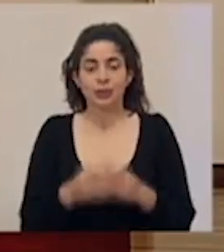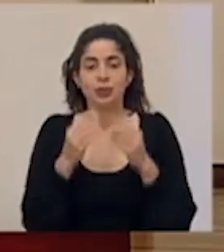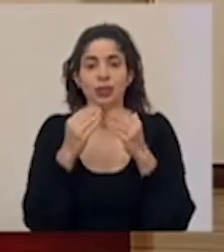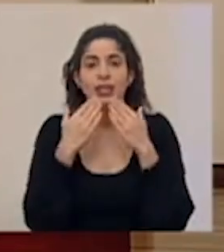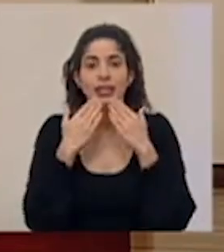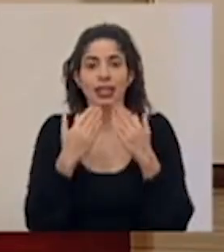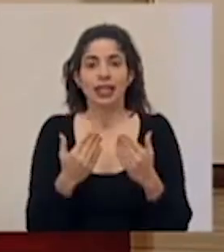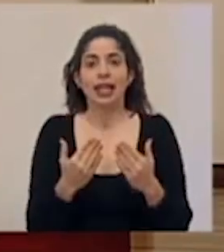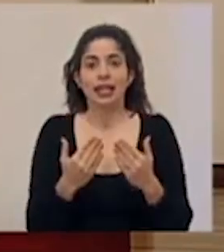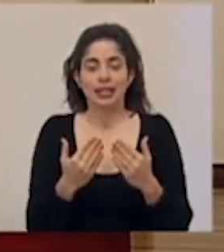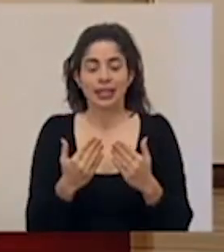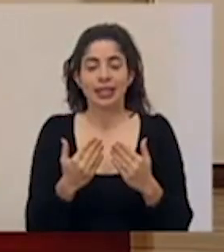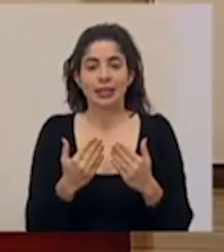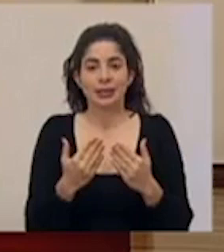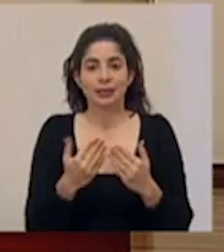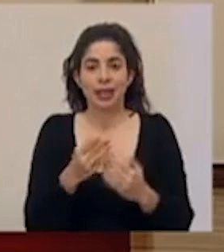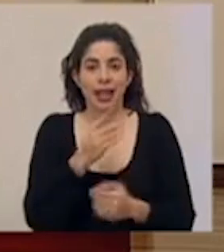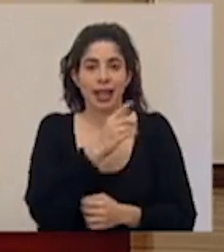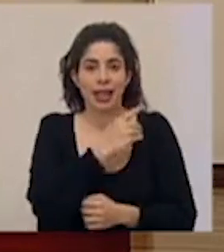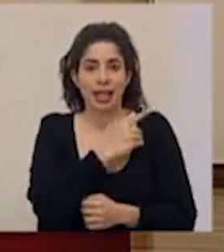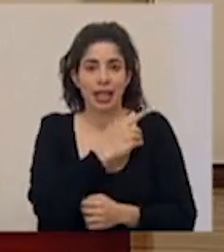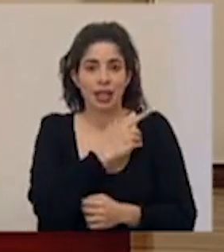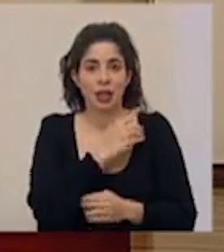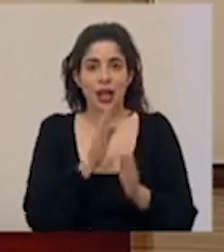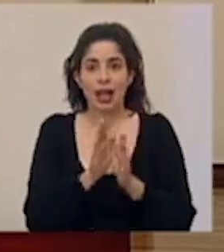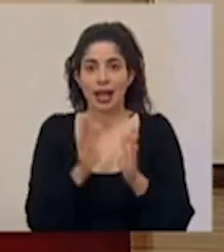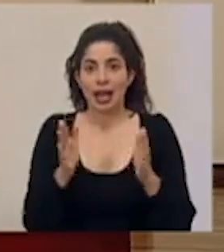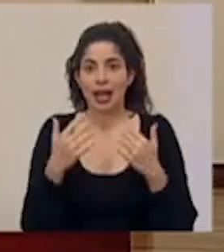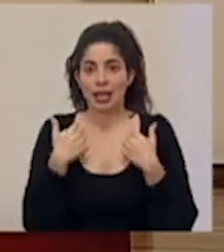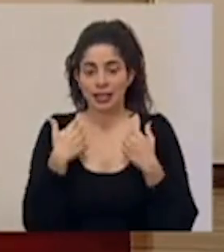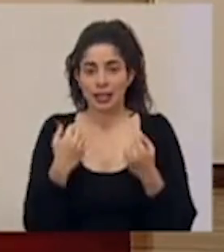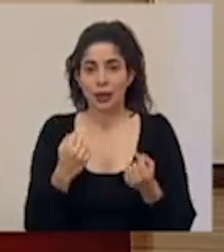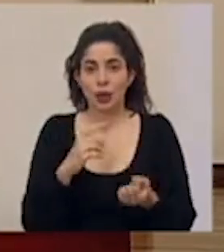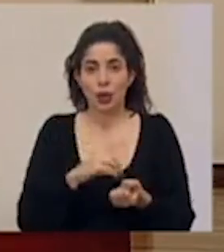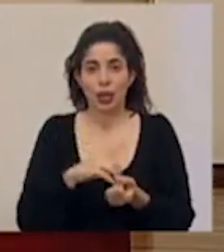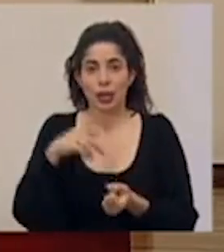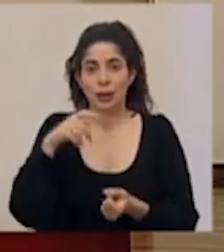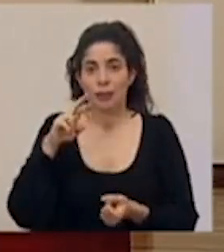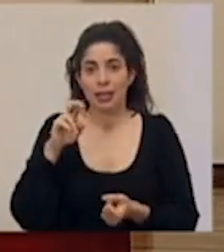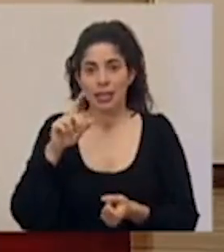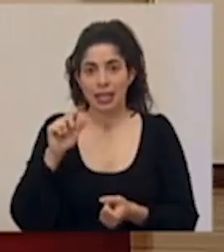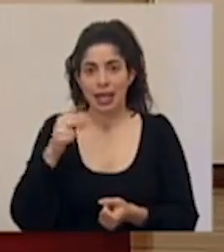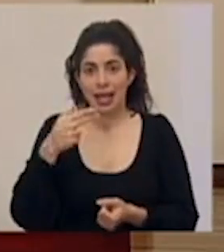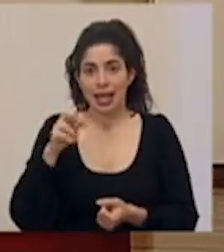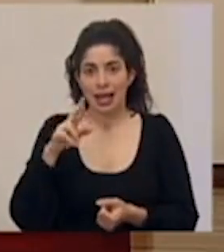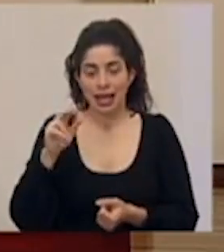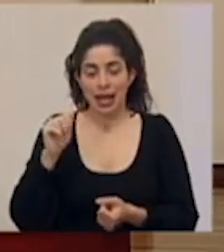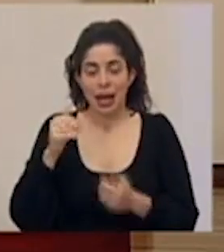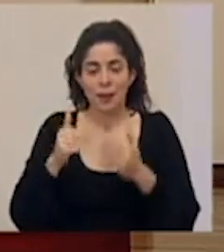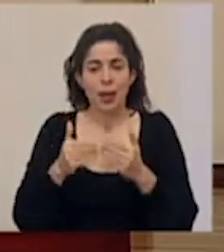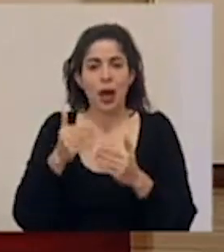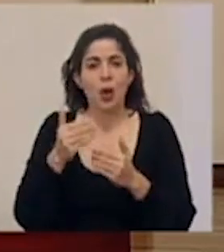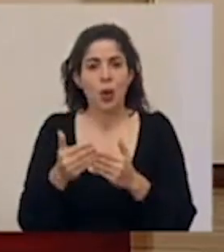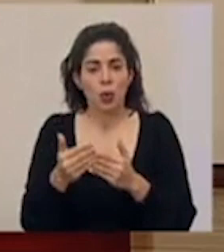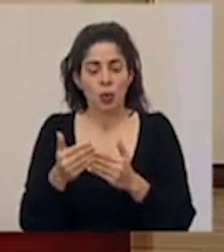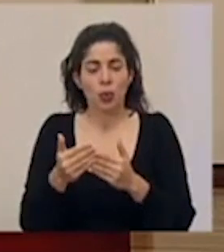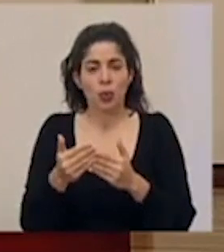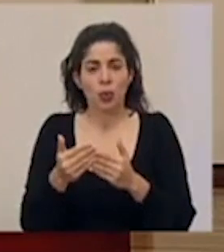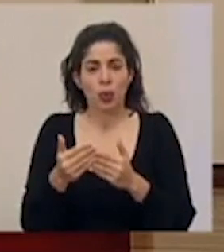Muchísimas gracias a la directora general de la salud, la doctora Priscila Herrera. En unos minutos también estaremos